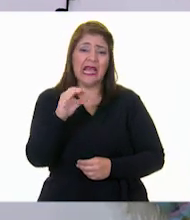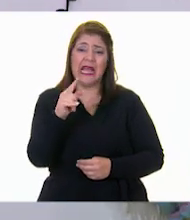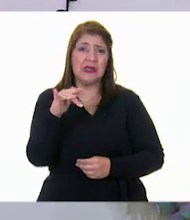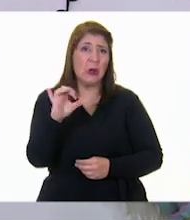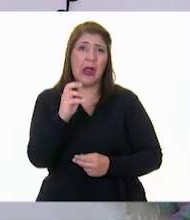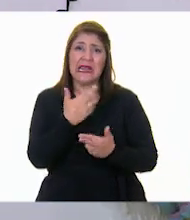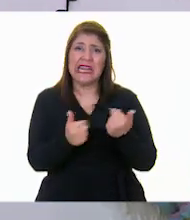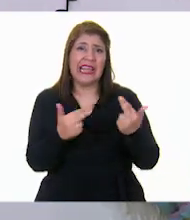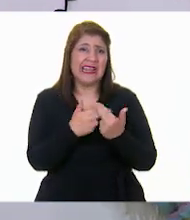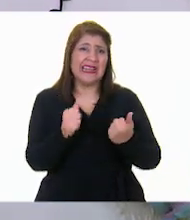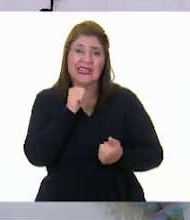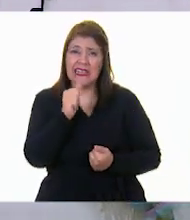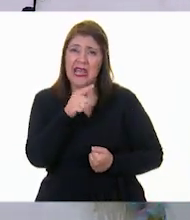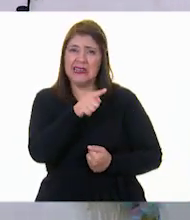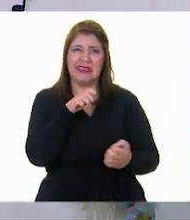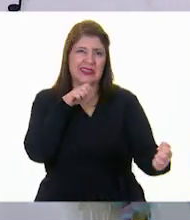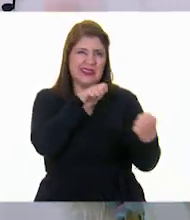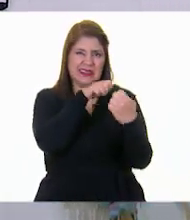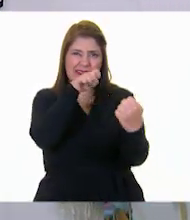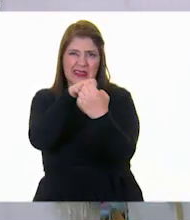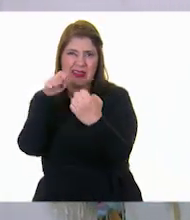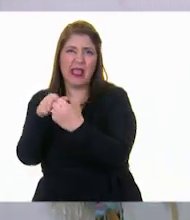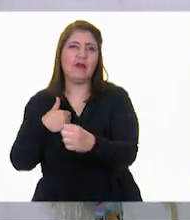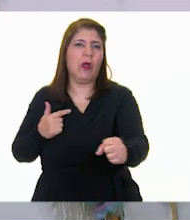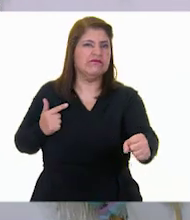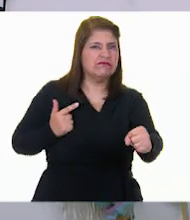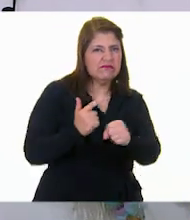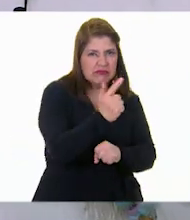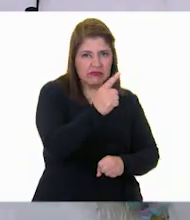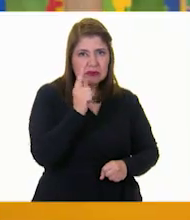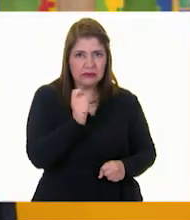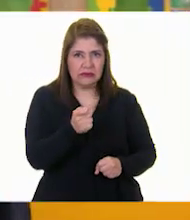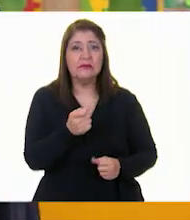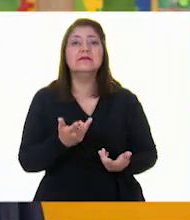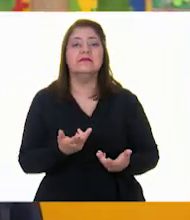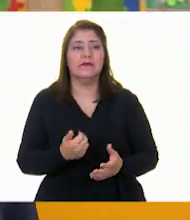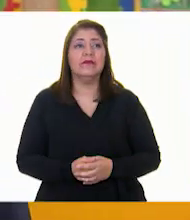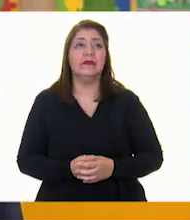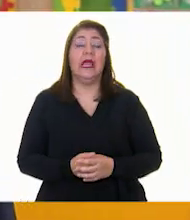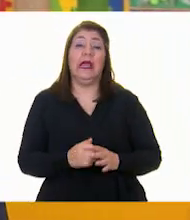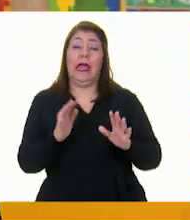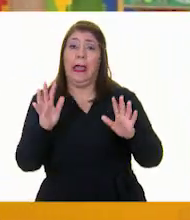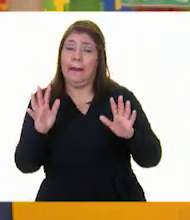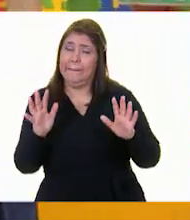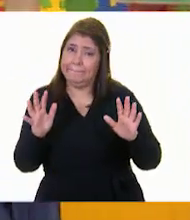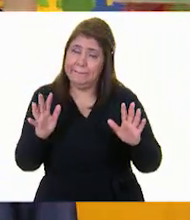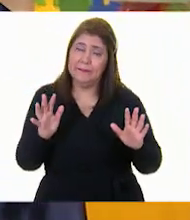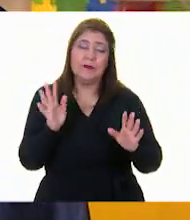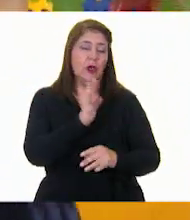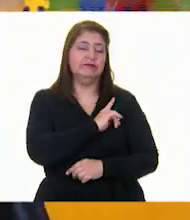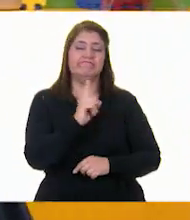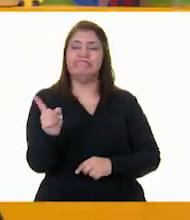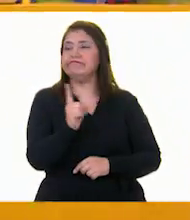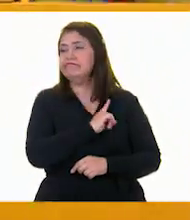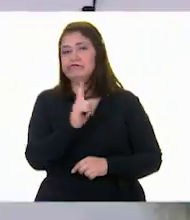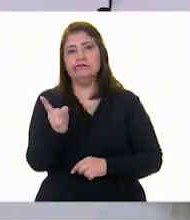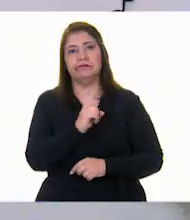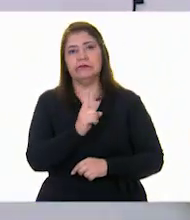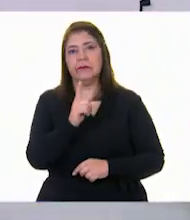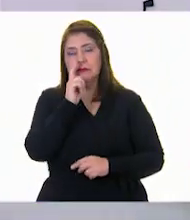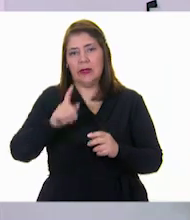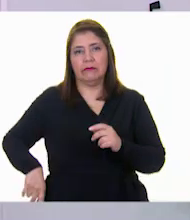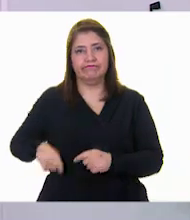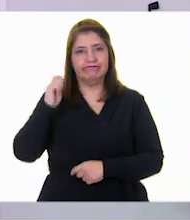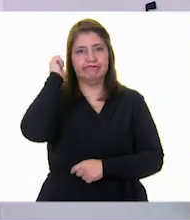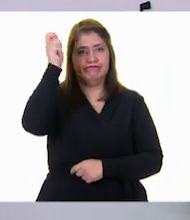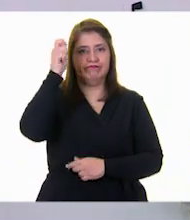nada. Además, es un engaño tuyo y te descubré. Ah, pero... Sí, no, nada, nada de nada. Quedas